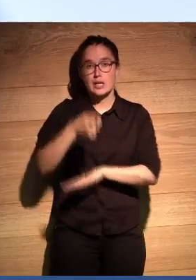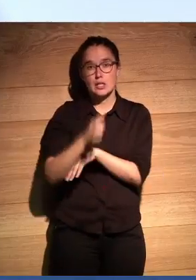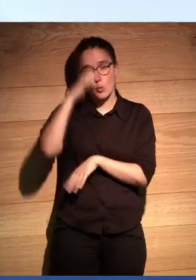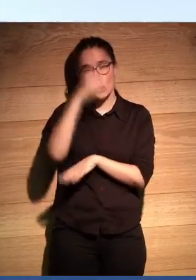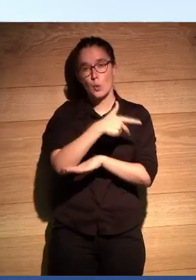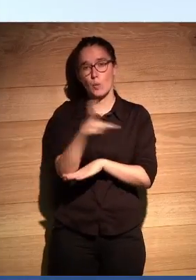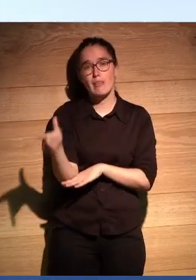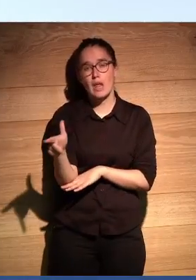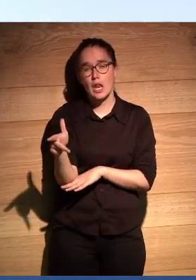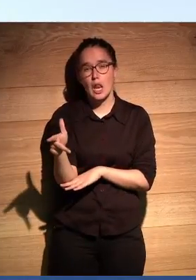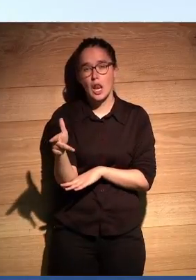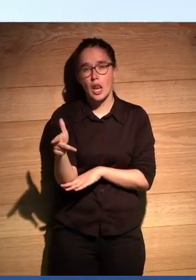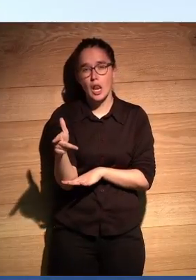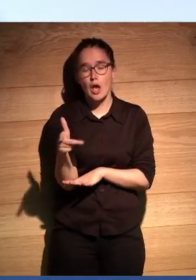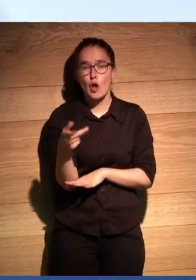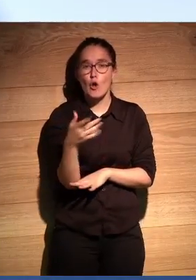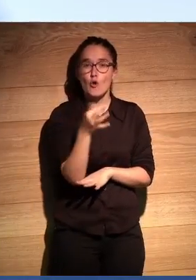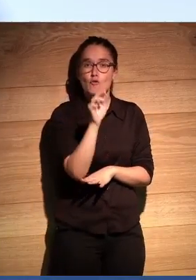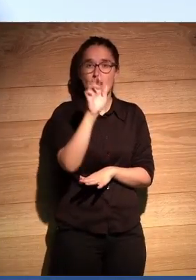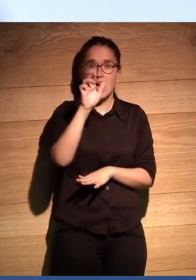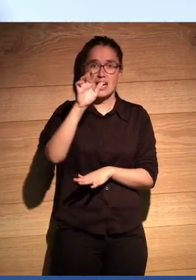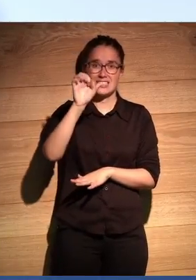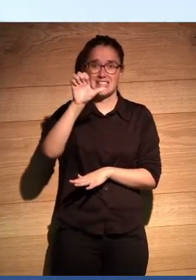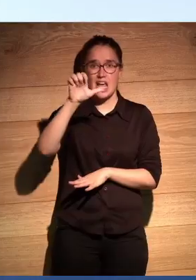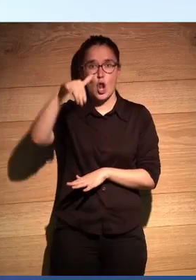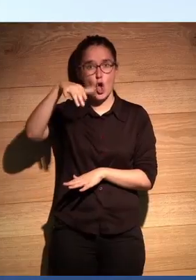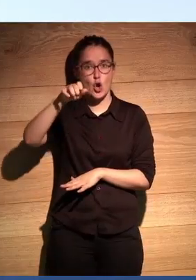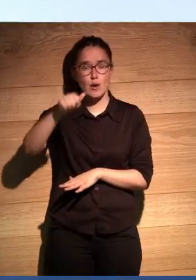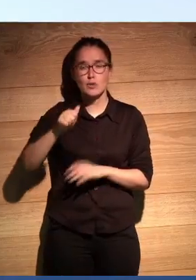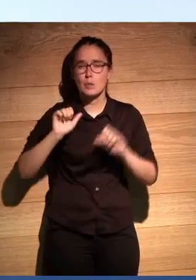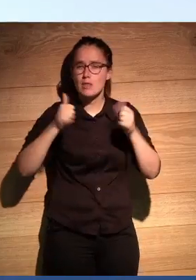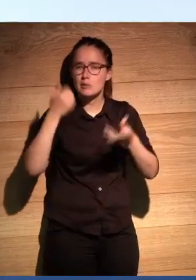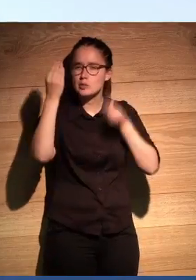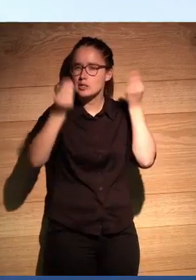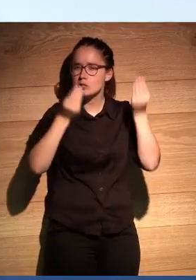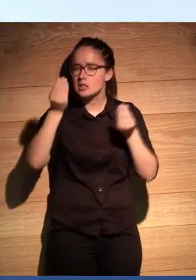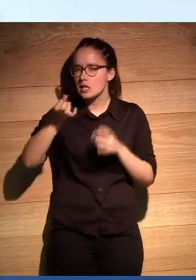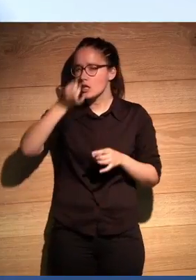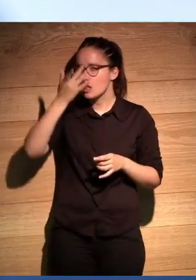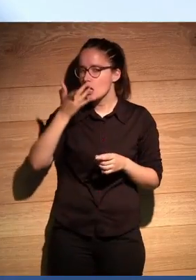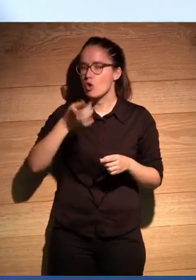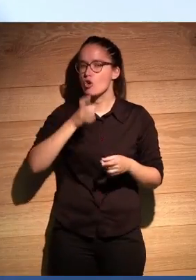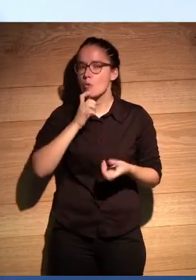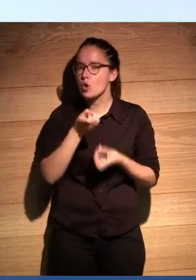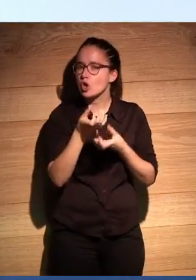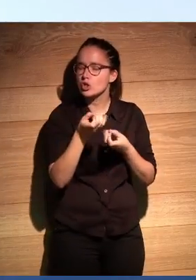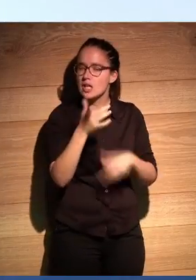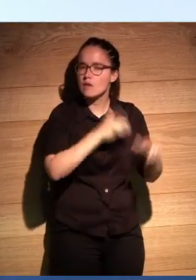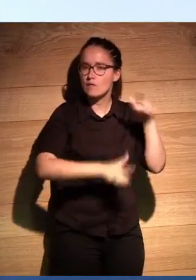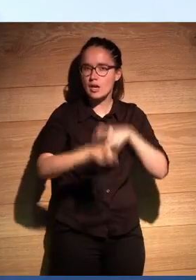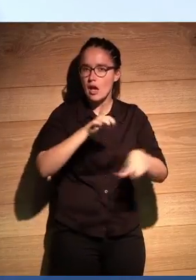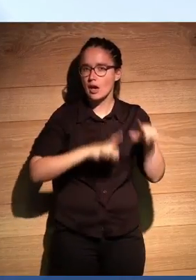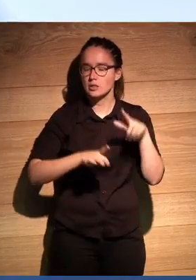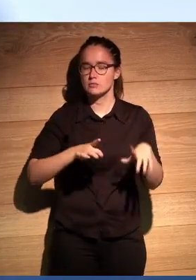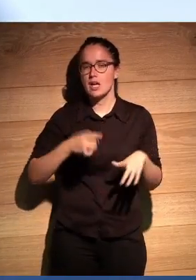documental Barcelona y cuando nos empezamos a pensar en esta idea de cómo narrar estos viajes,